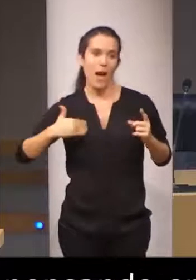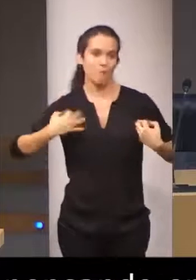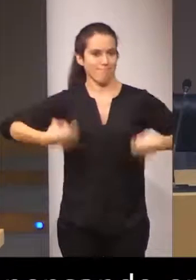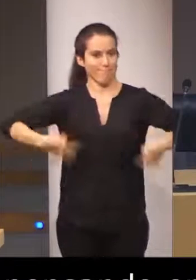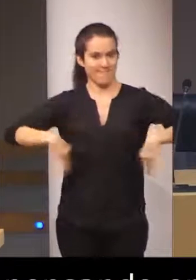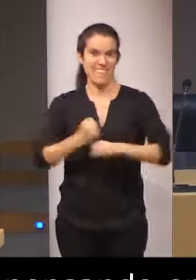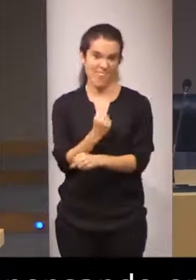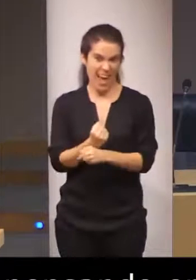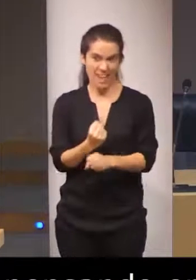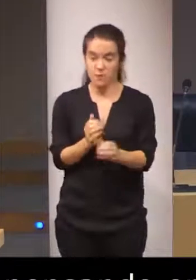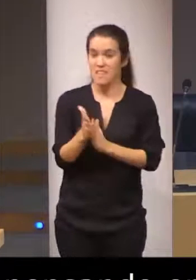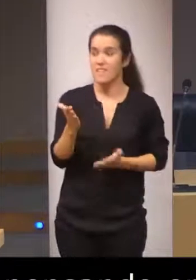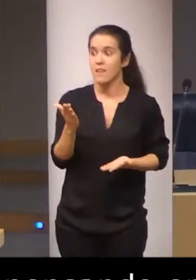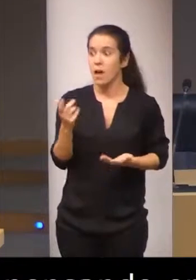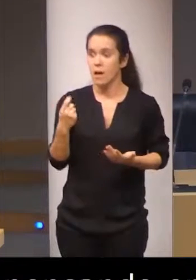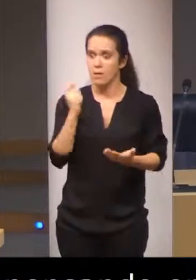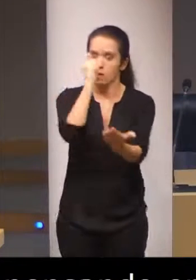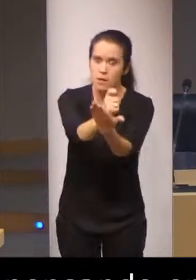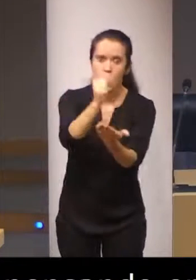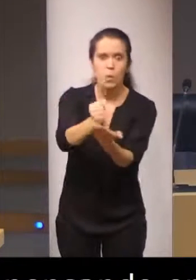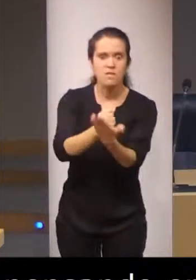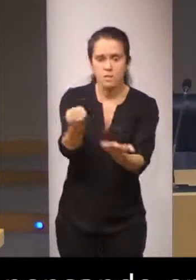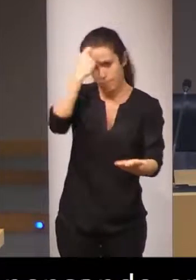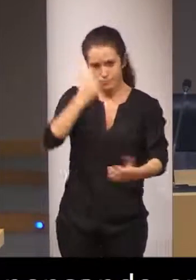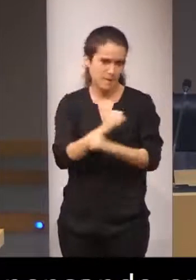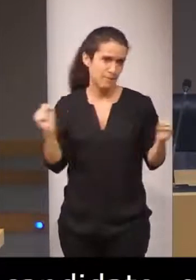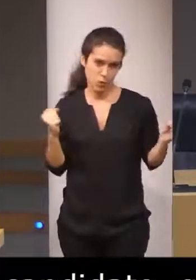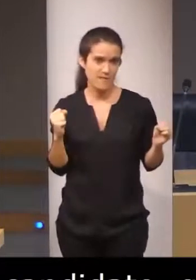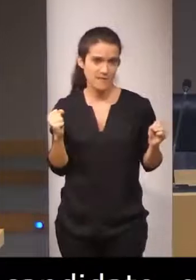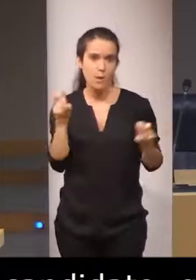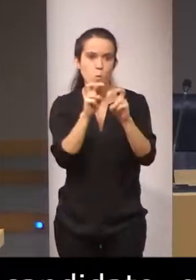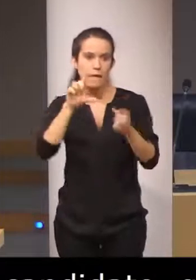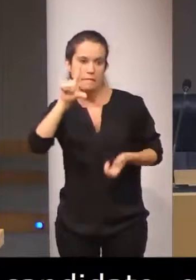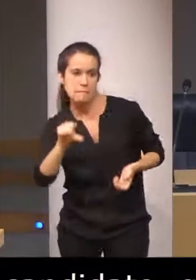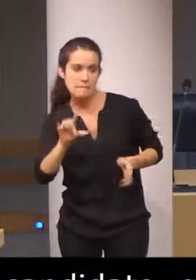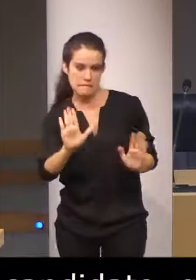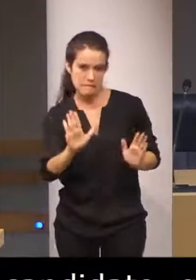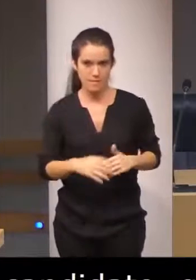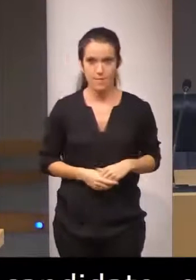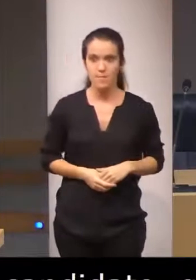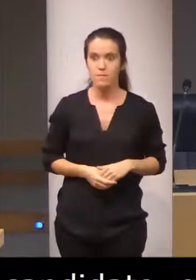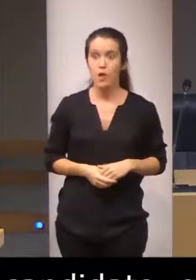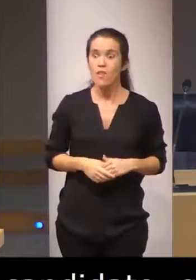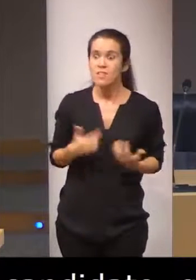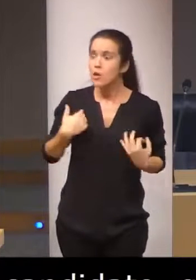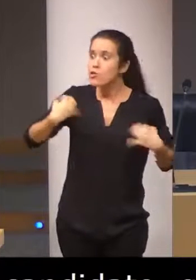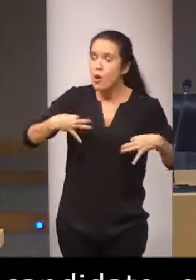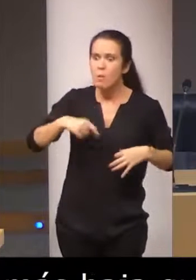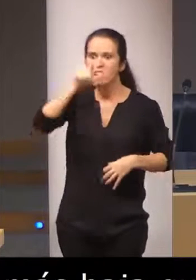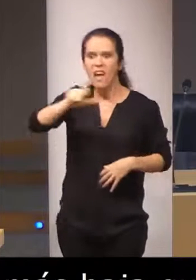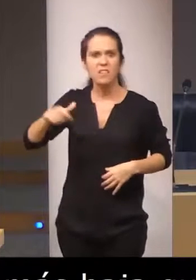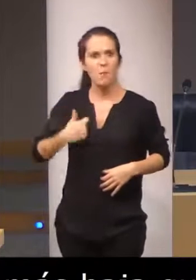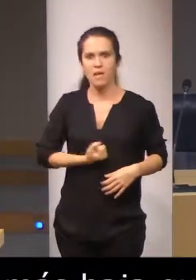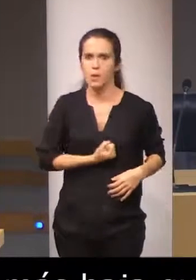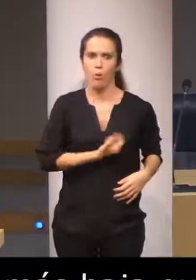que no se puede costear una matrícula cara es gente vocacionalmente suelo